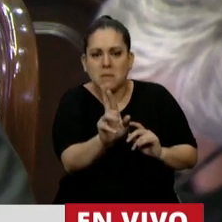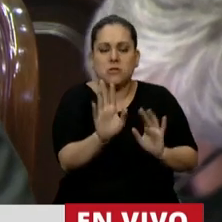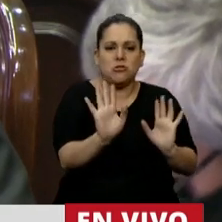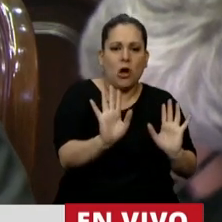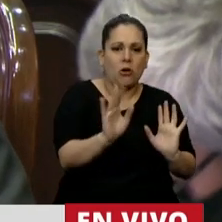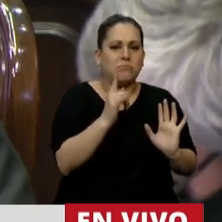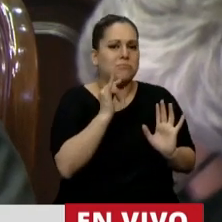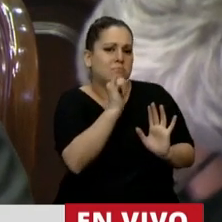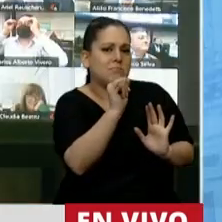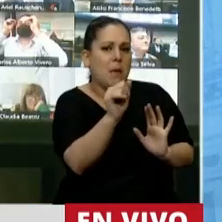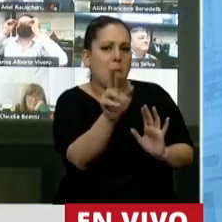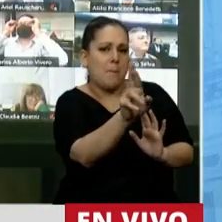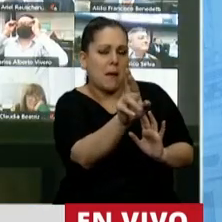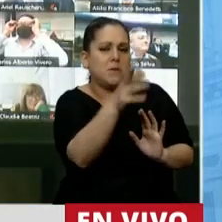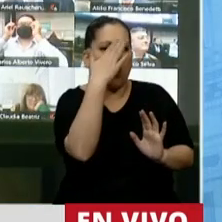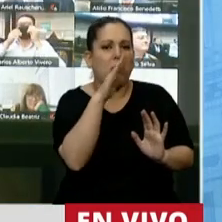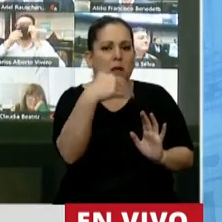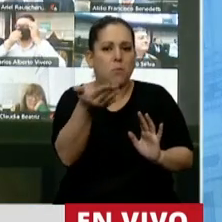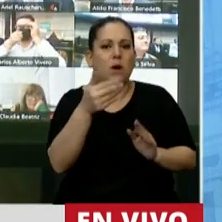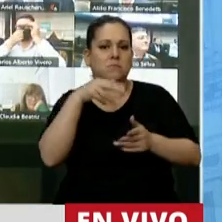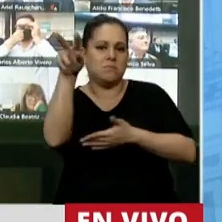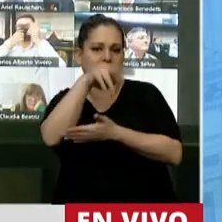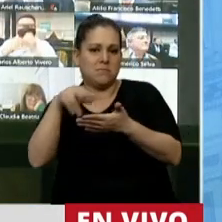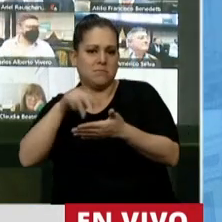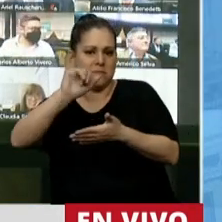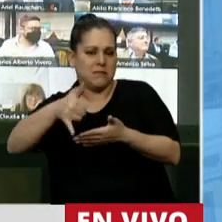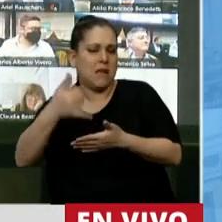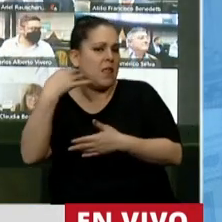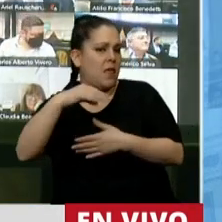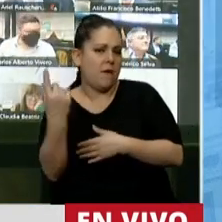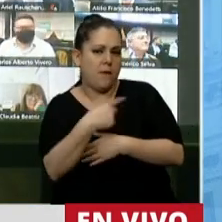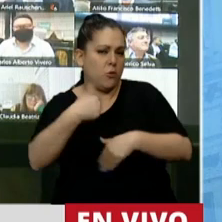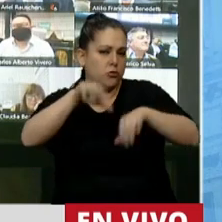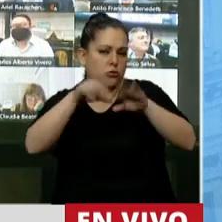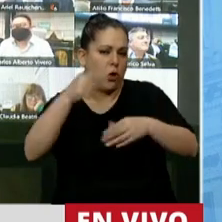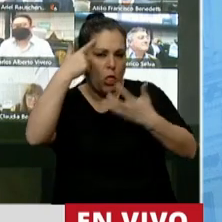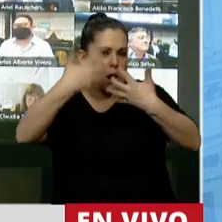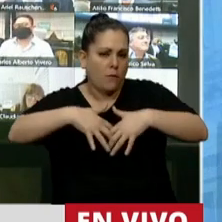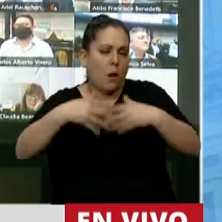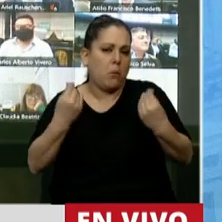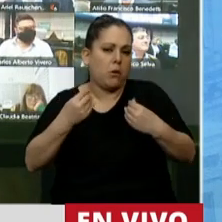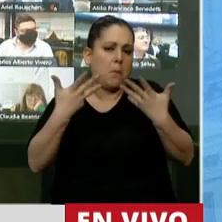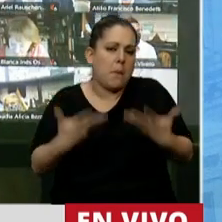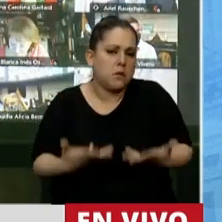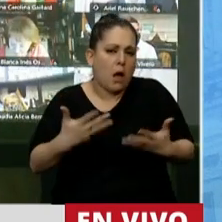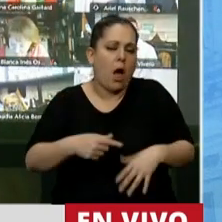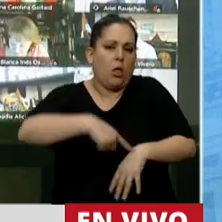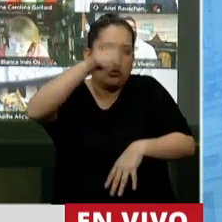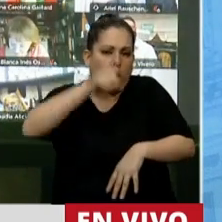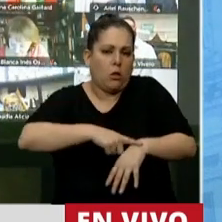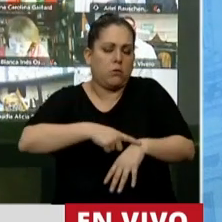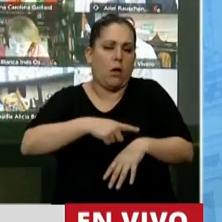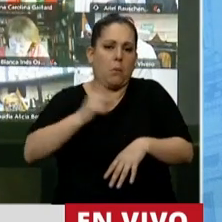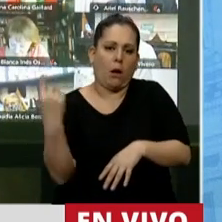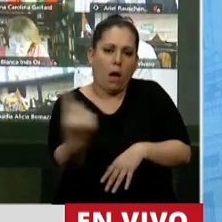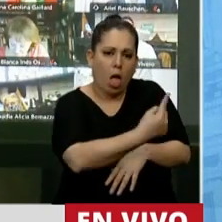directamente hacer una cita de este tipo. Me parece que tenemos que reflexionar en eso porque se pone tedioso cuando todos venimos, leemos nuestro pedacito